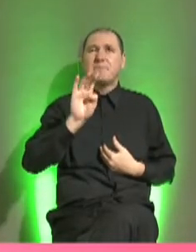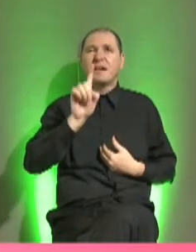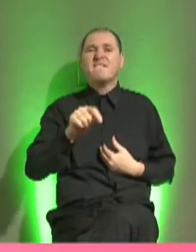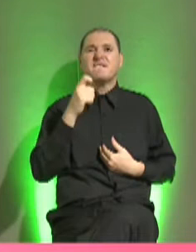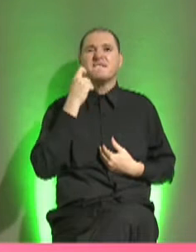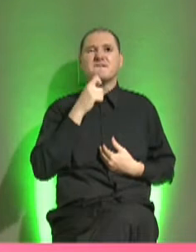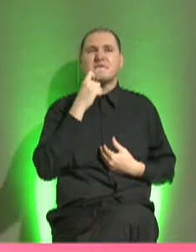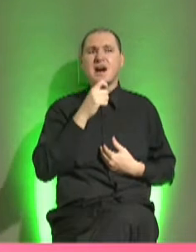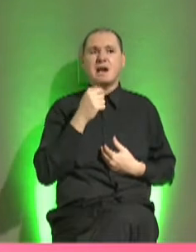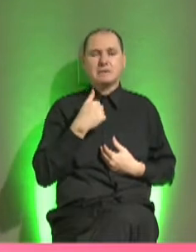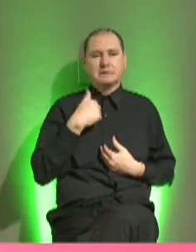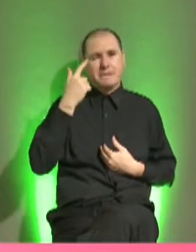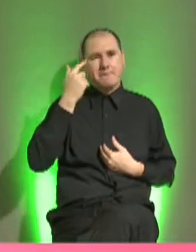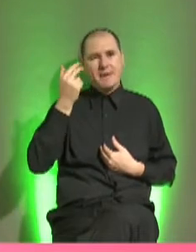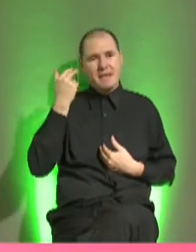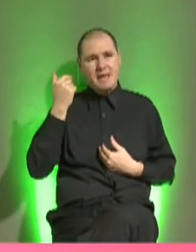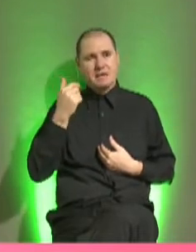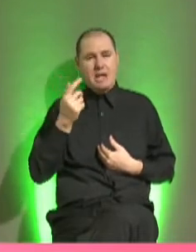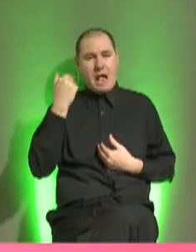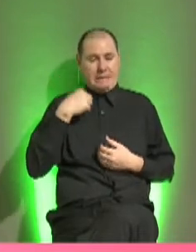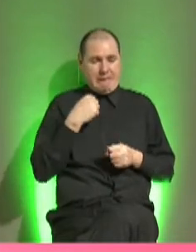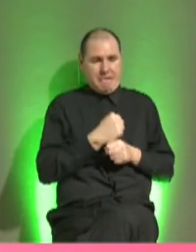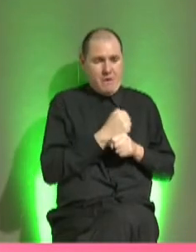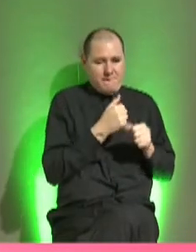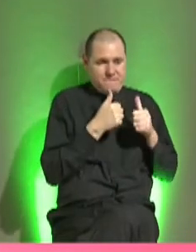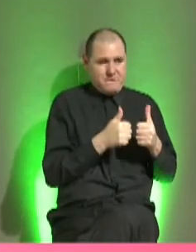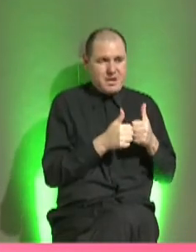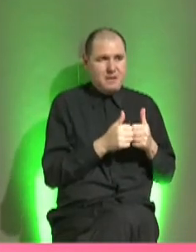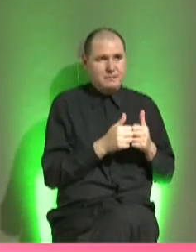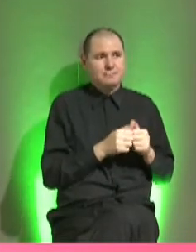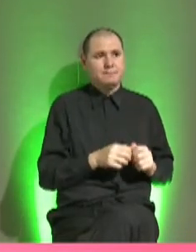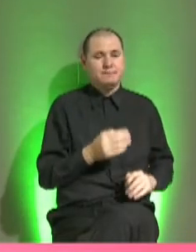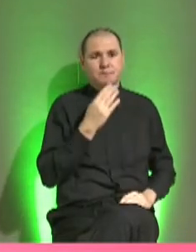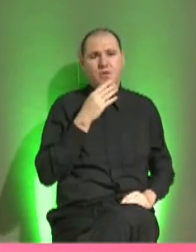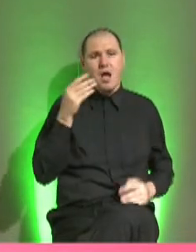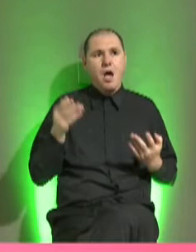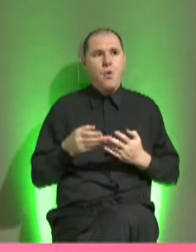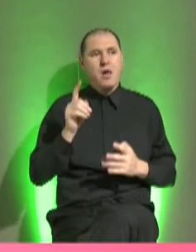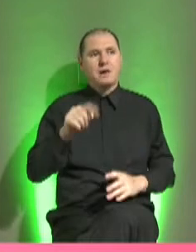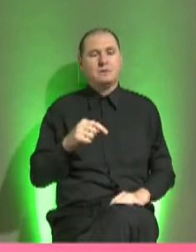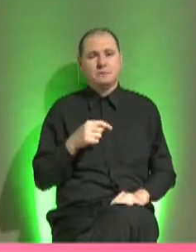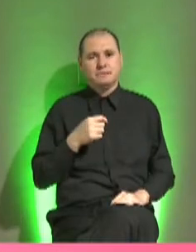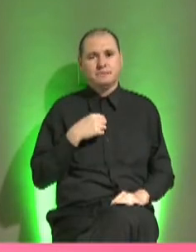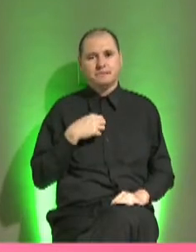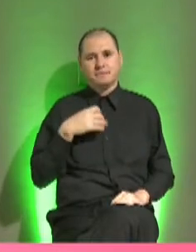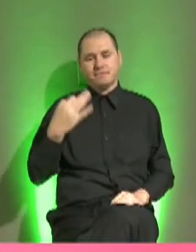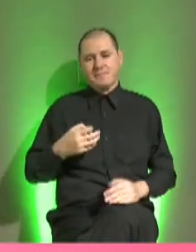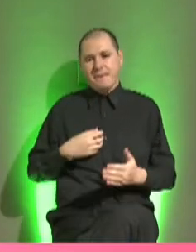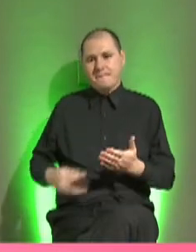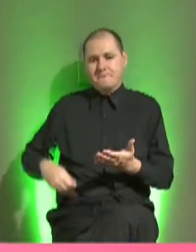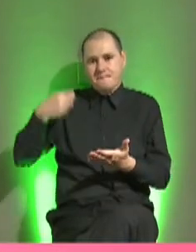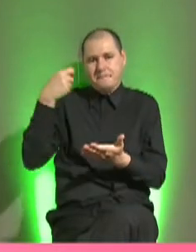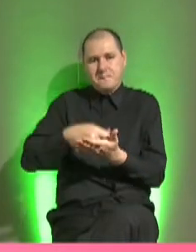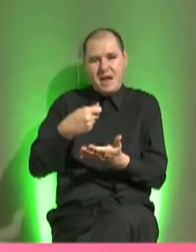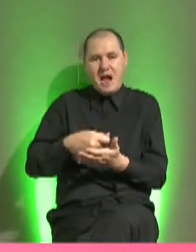tenía ya la experiencia de que me fue bien, de que me fue mal también, porque en este tiempo lo que yo hice fue pagar bien mi cuenta, mi abuela me